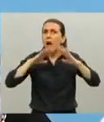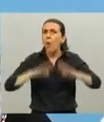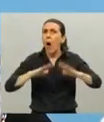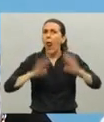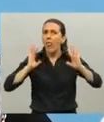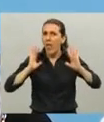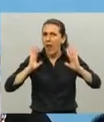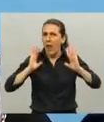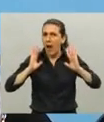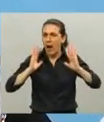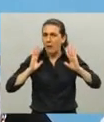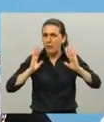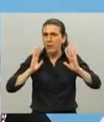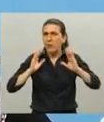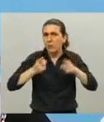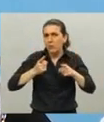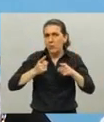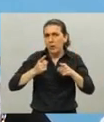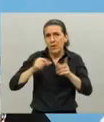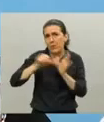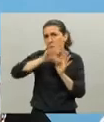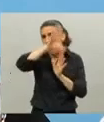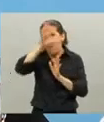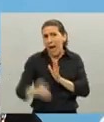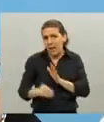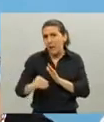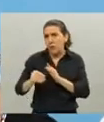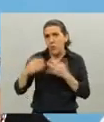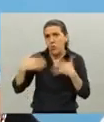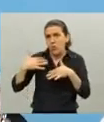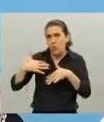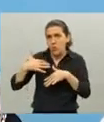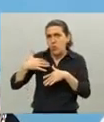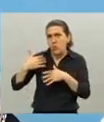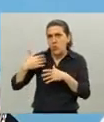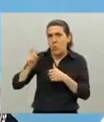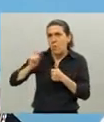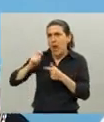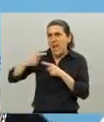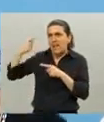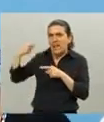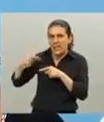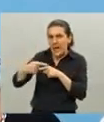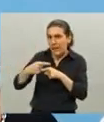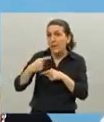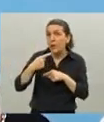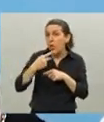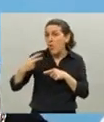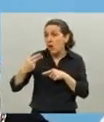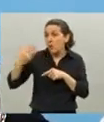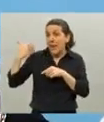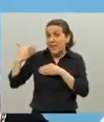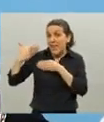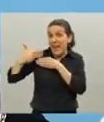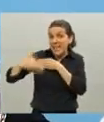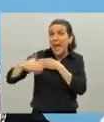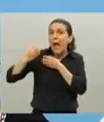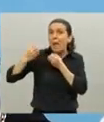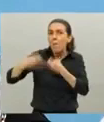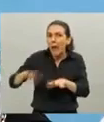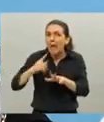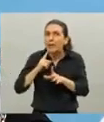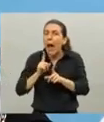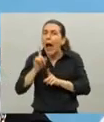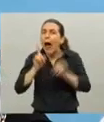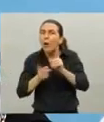desarrolló a lo largo de todo el país durante mucho tiempo, y que recién en los últimos 15 días empezó a flexibilizarse un poco